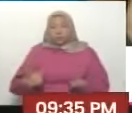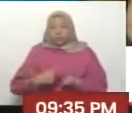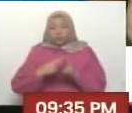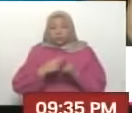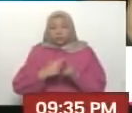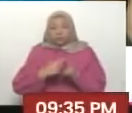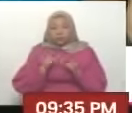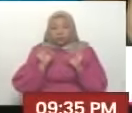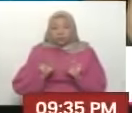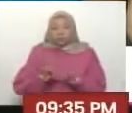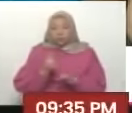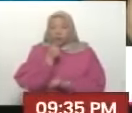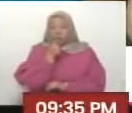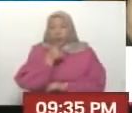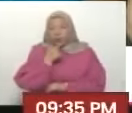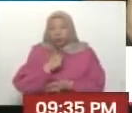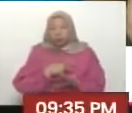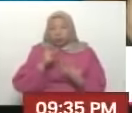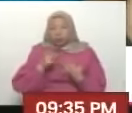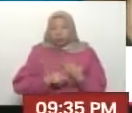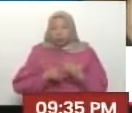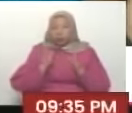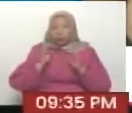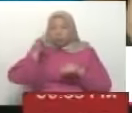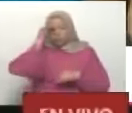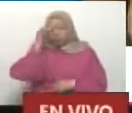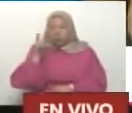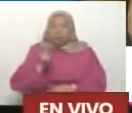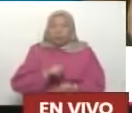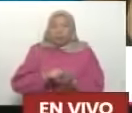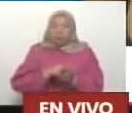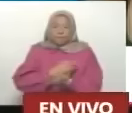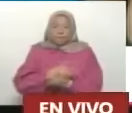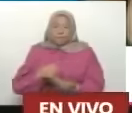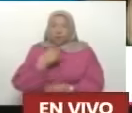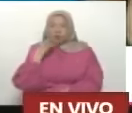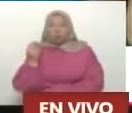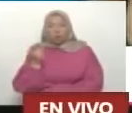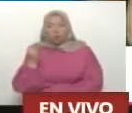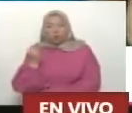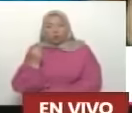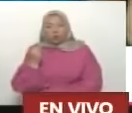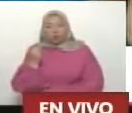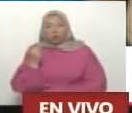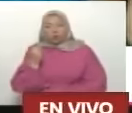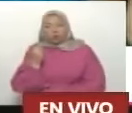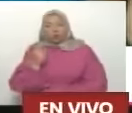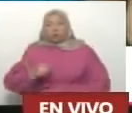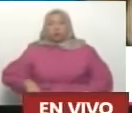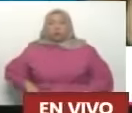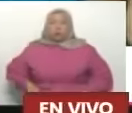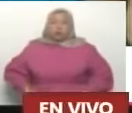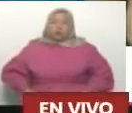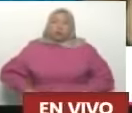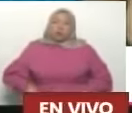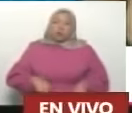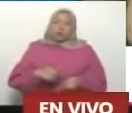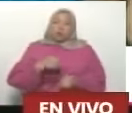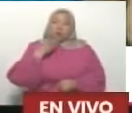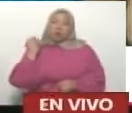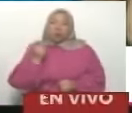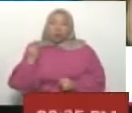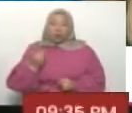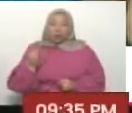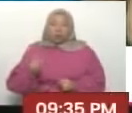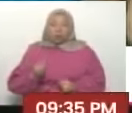concretar este hermoso proyecto que hoy va a atender a miles de jóvenes, pero que sobre todo, presidente, es el ejemplo de que cuando una juventud